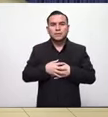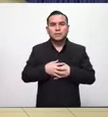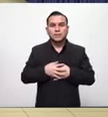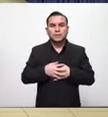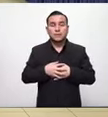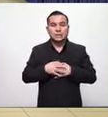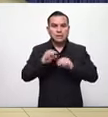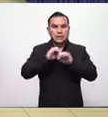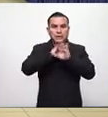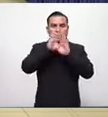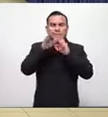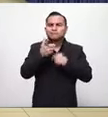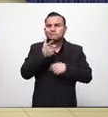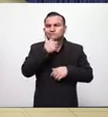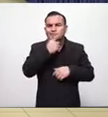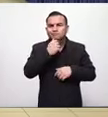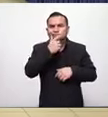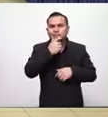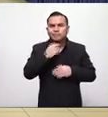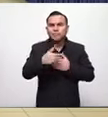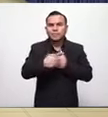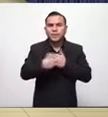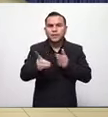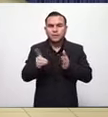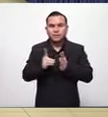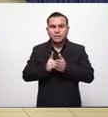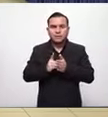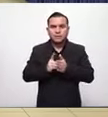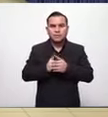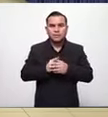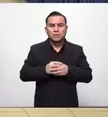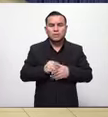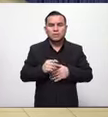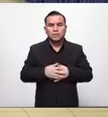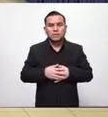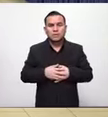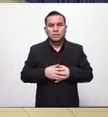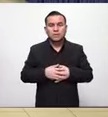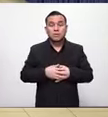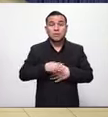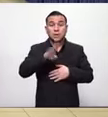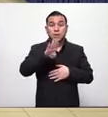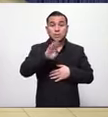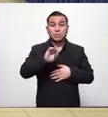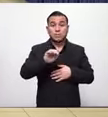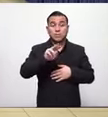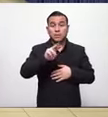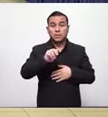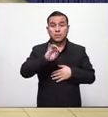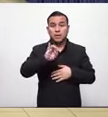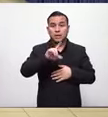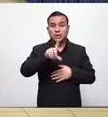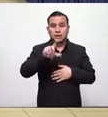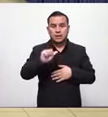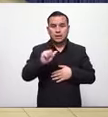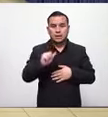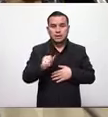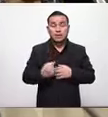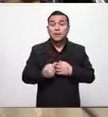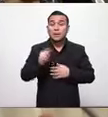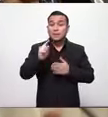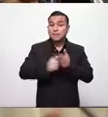aclarar algunas dudas del diputado Bonilla Beltrán Bonilla primero